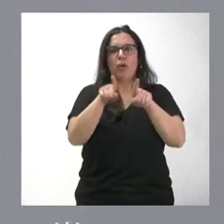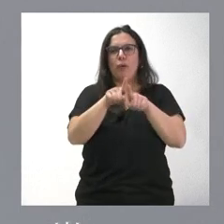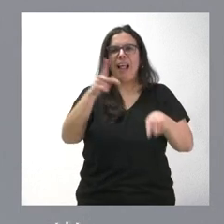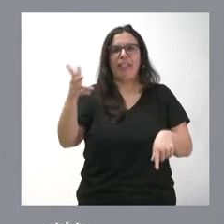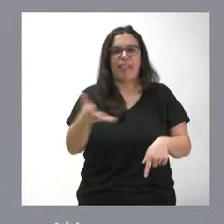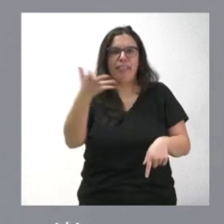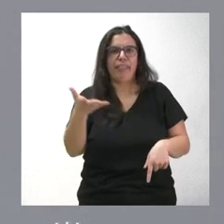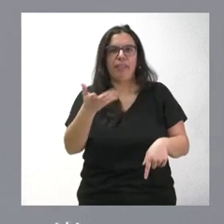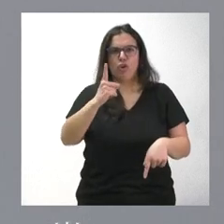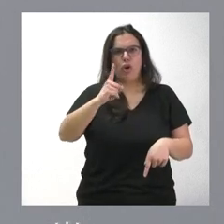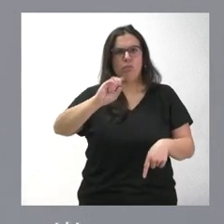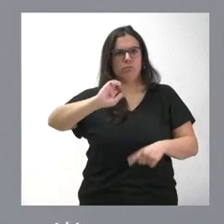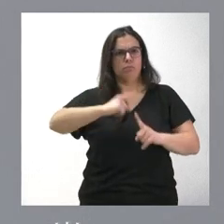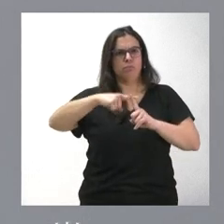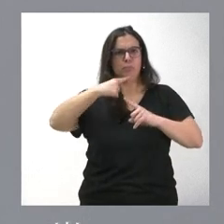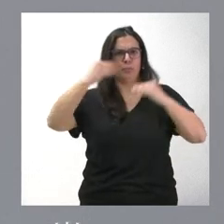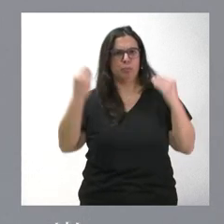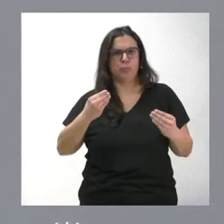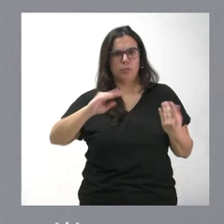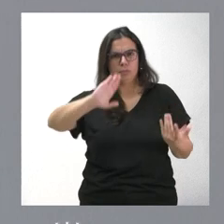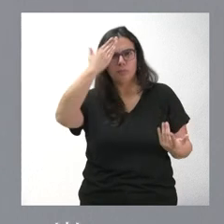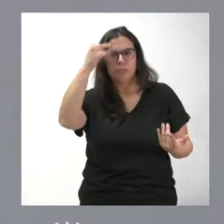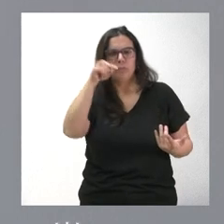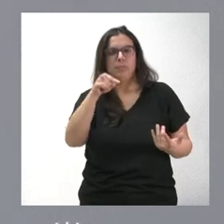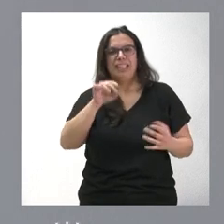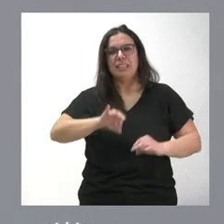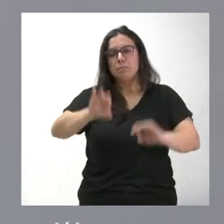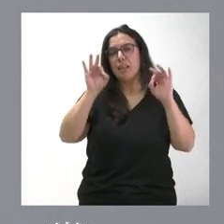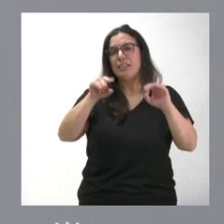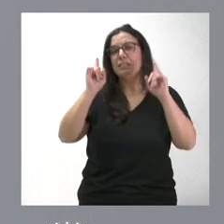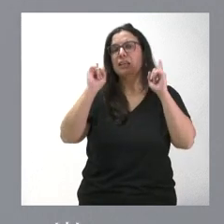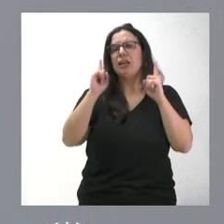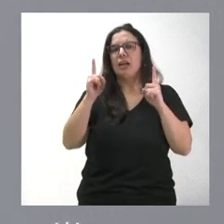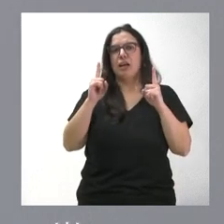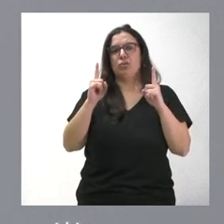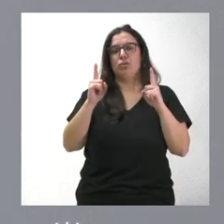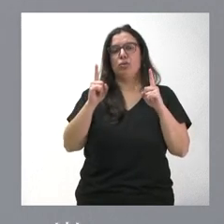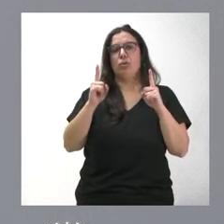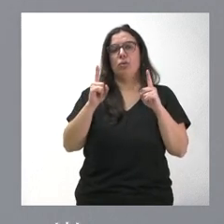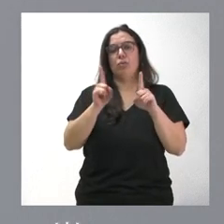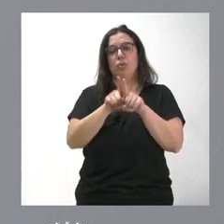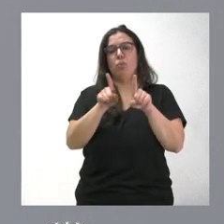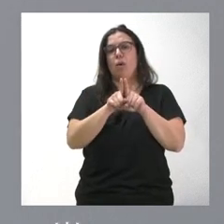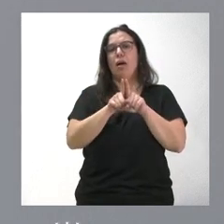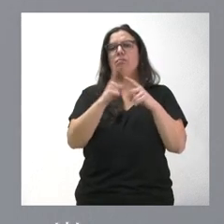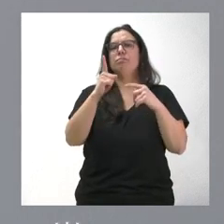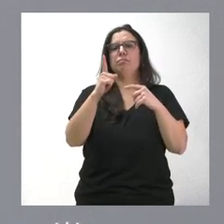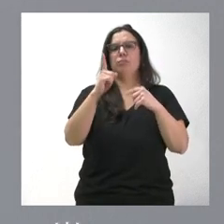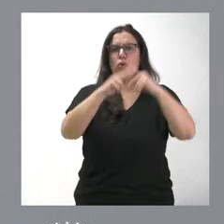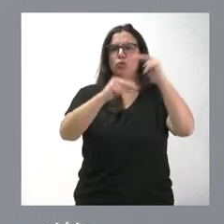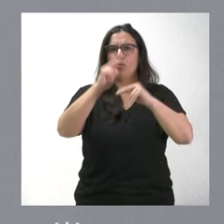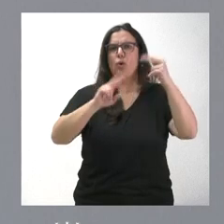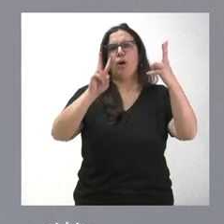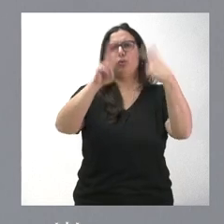Castilla y León necesitan infraestructuras de primera, y muy particularmente en este caso defendemos la construcción de la autovía